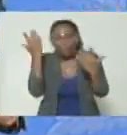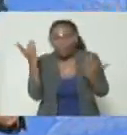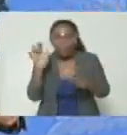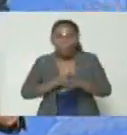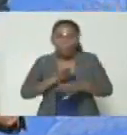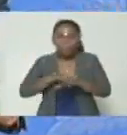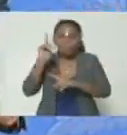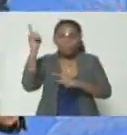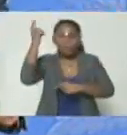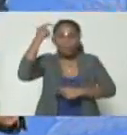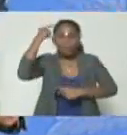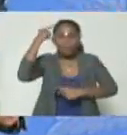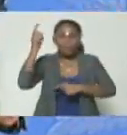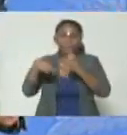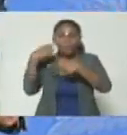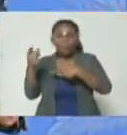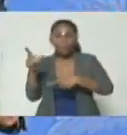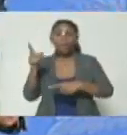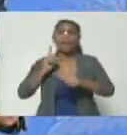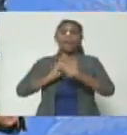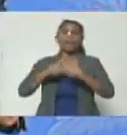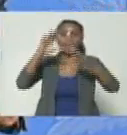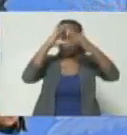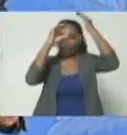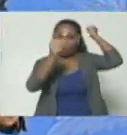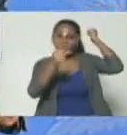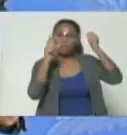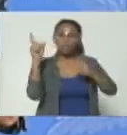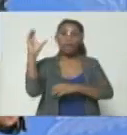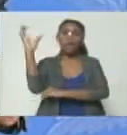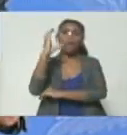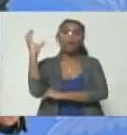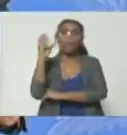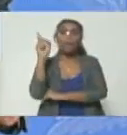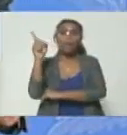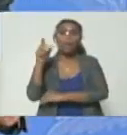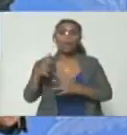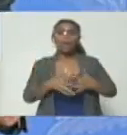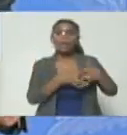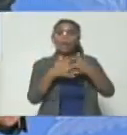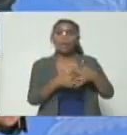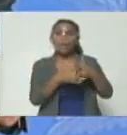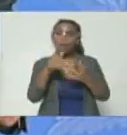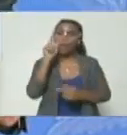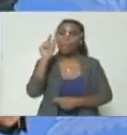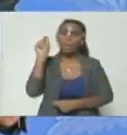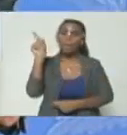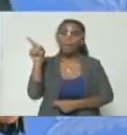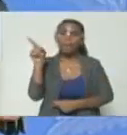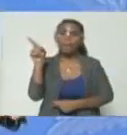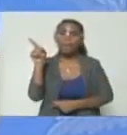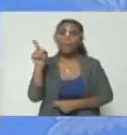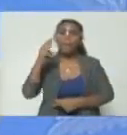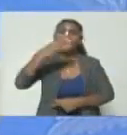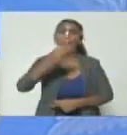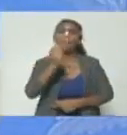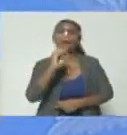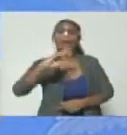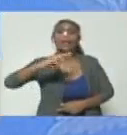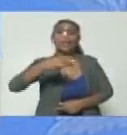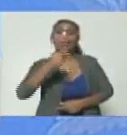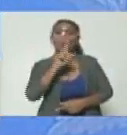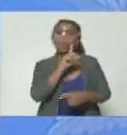a ese señor, ahora ex embajador de Colombia en los Estados Unidos, el tal llamado Pacho Santos,